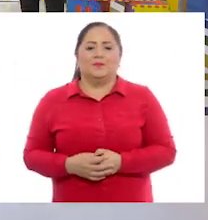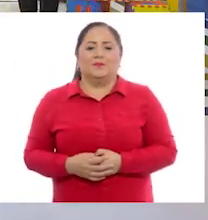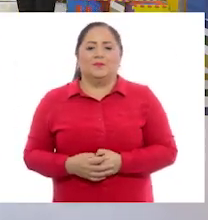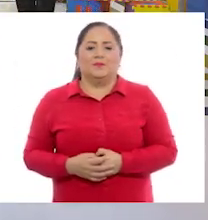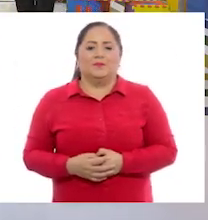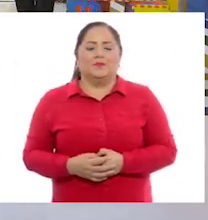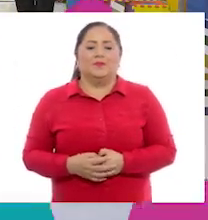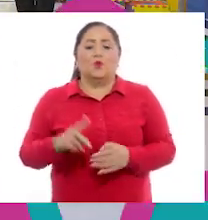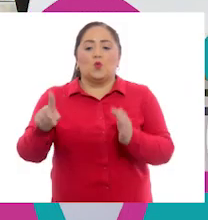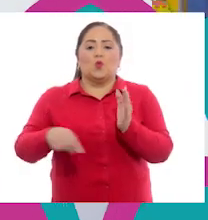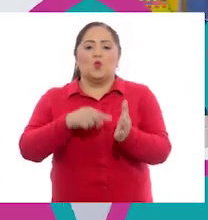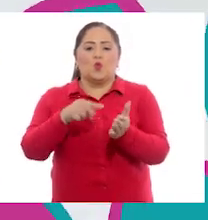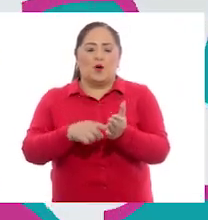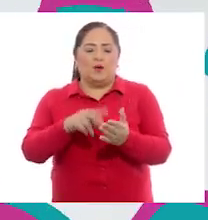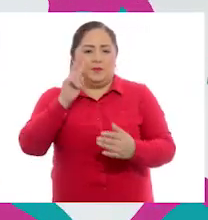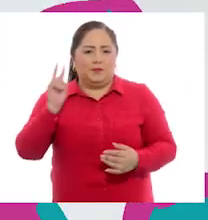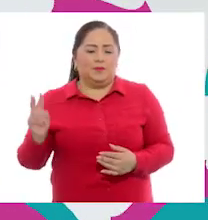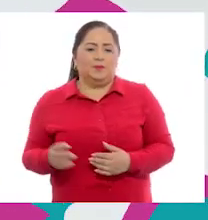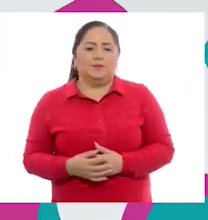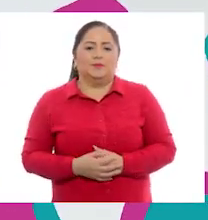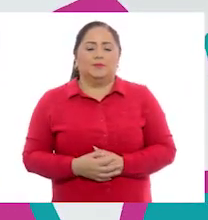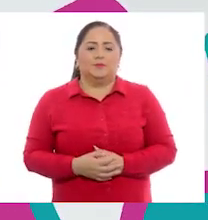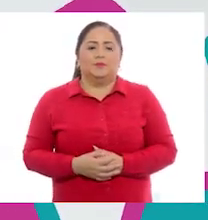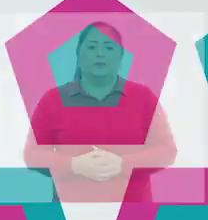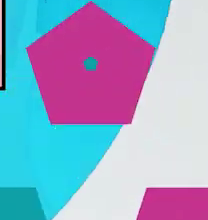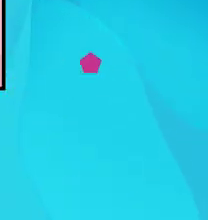los lugares de referencia de nuestra compañera. A ver.